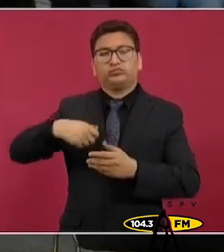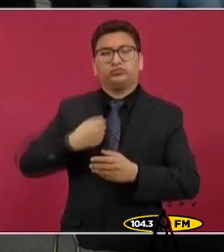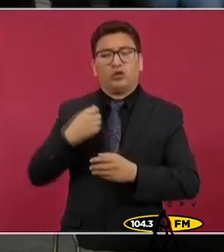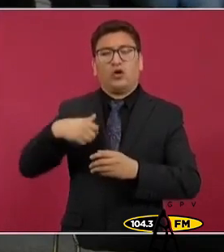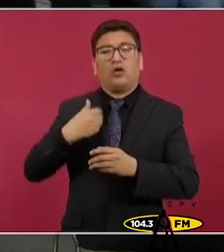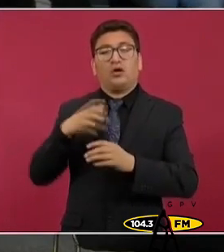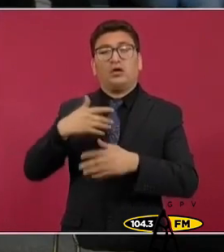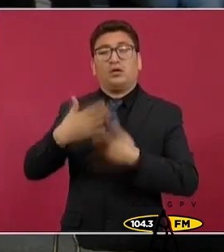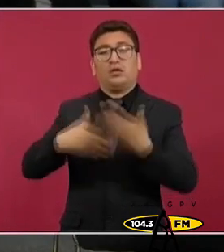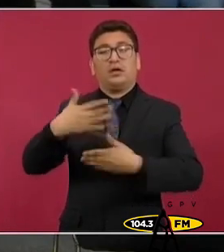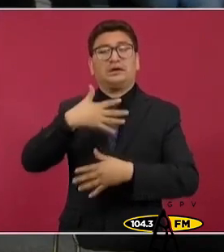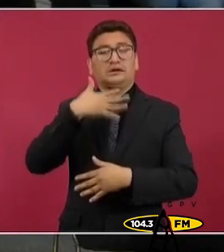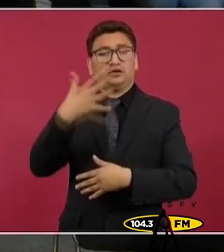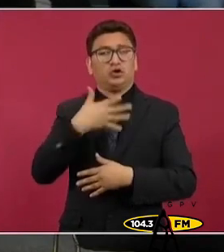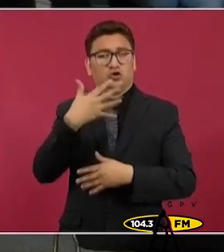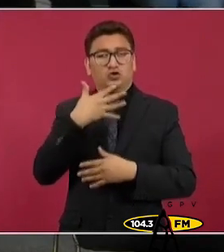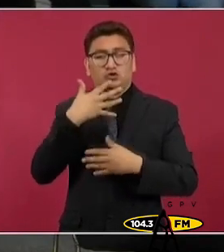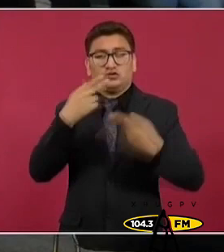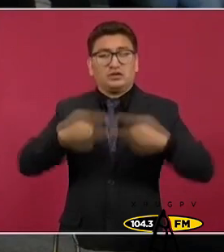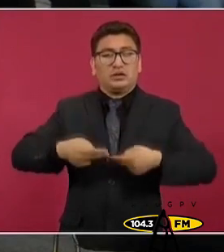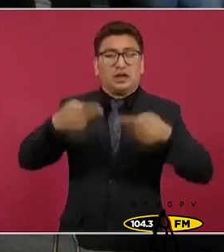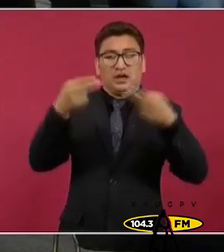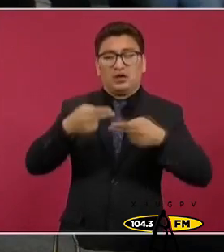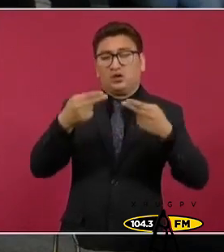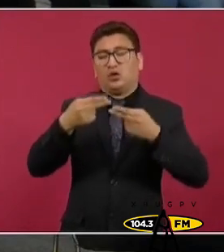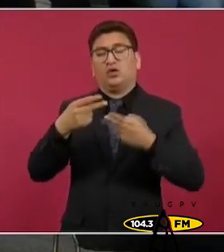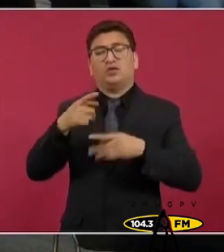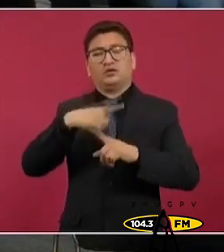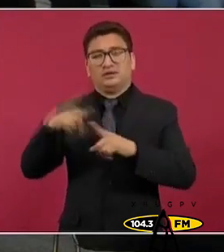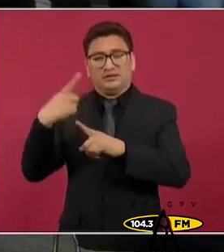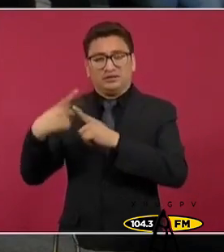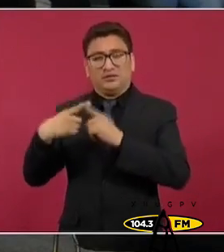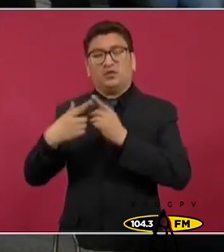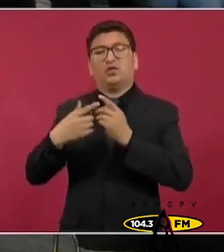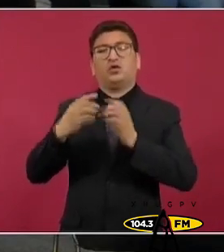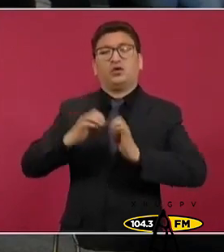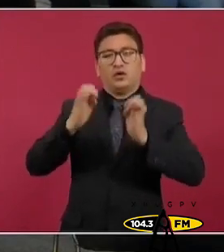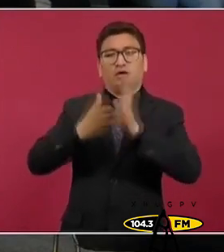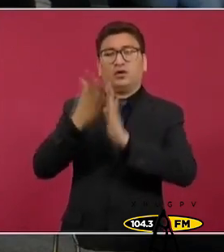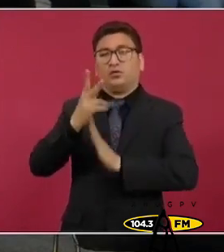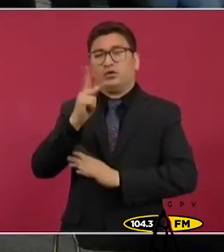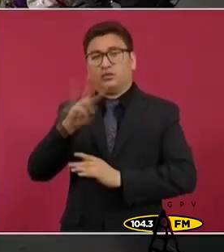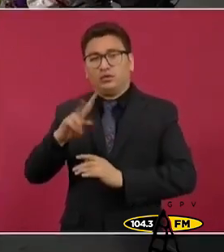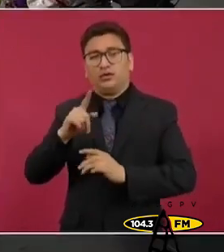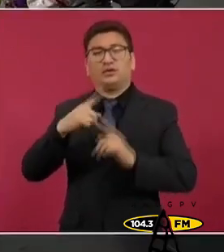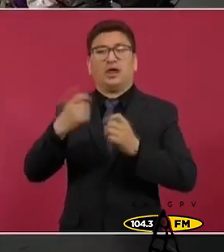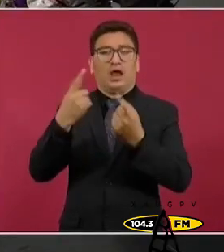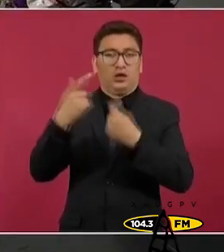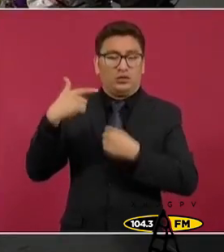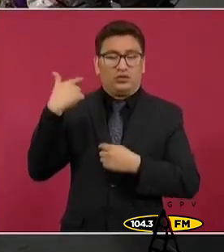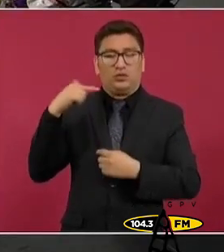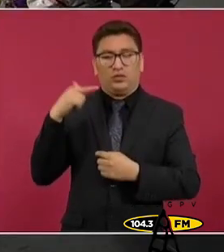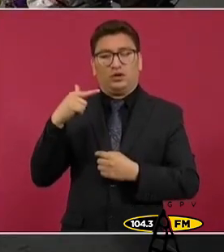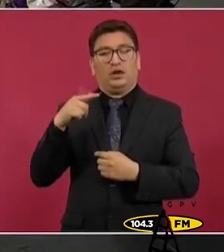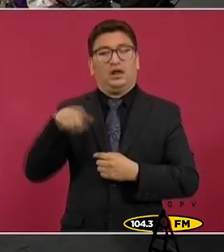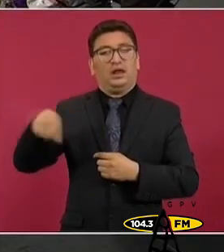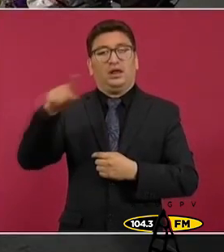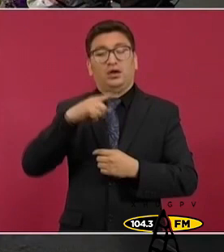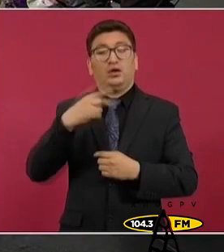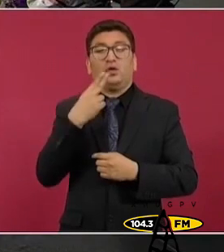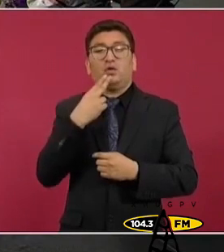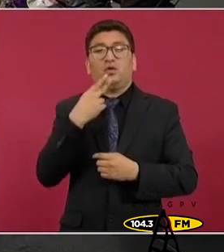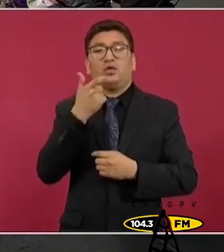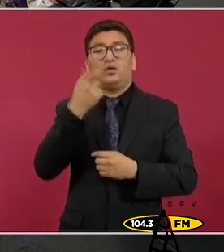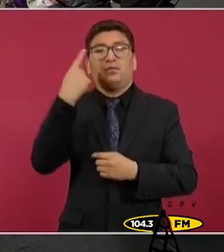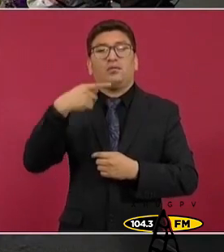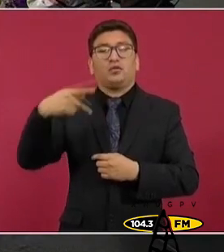jubilación para que los trabajadores al servicio del Estado, que han aportado dinero toda su vida y ahora la corrupción